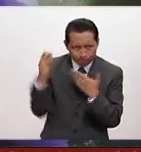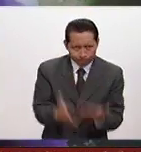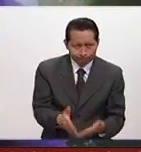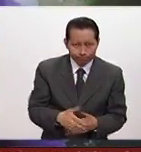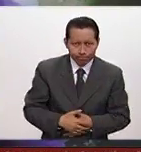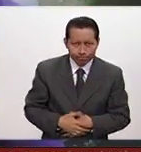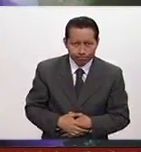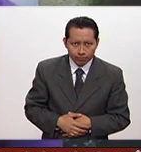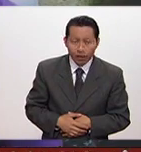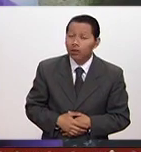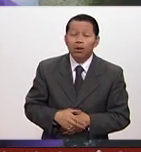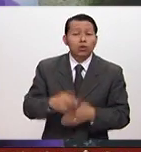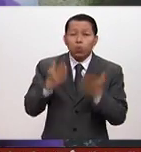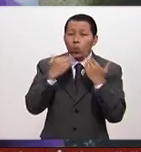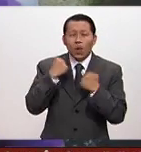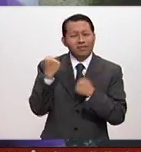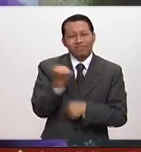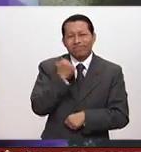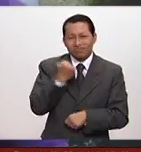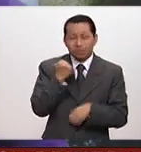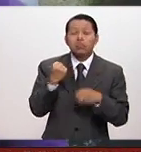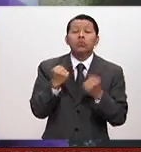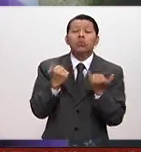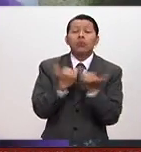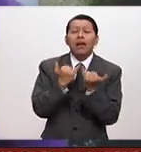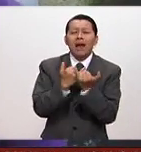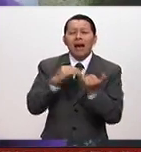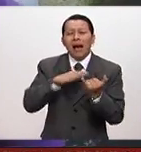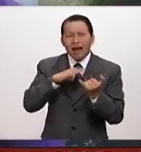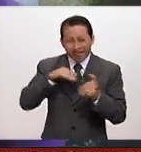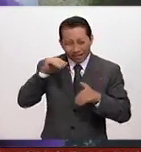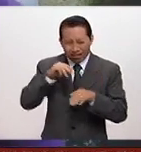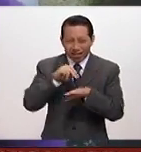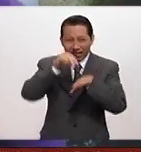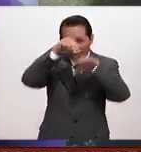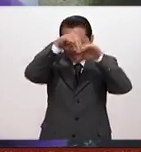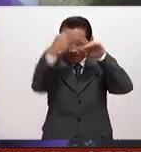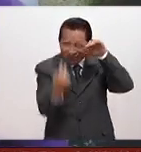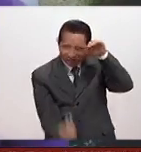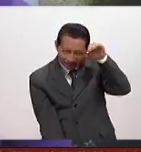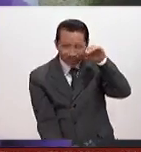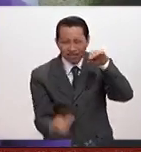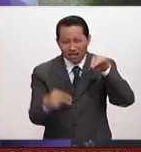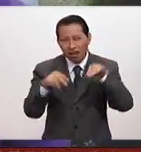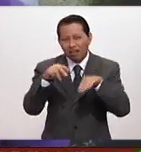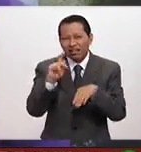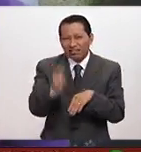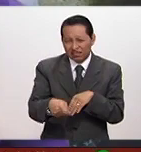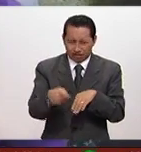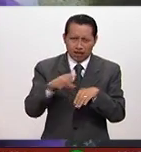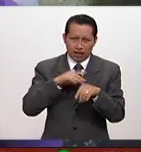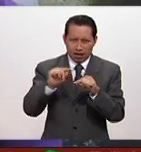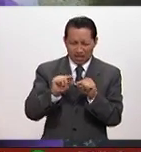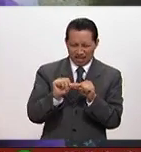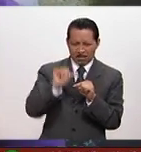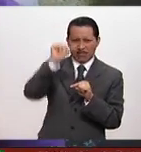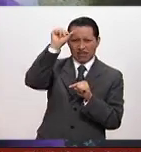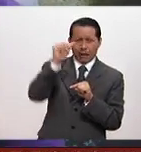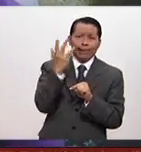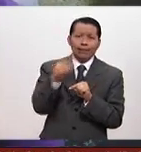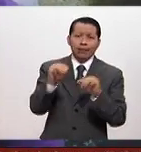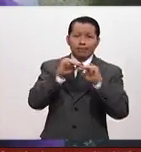Los que tampoco tuvieron suerte fueron los clavadistas mexicanos Germán Sánchez e Iván García. Desde la plataforma de los 10 metros en la prueba de